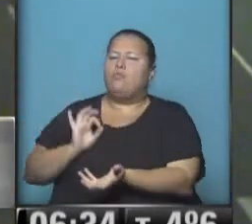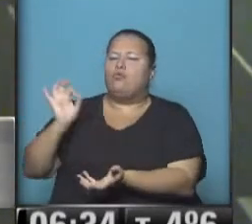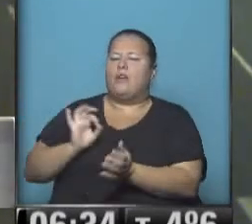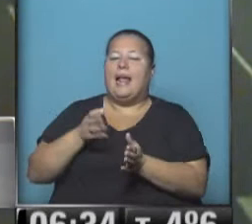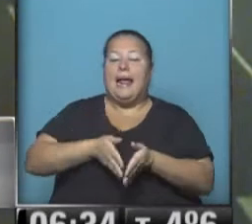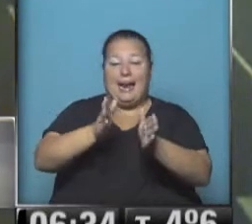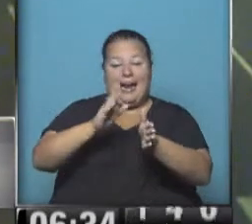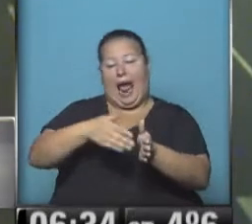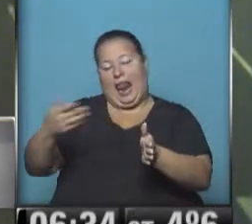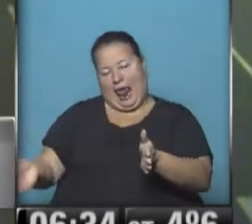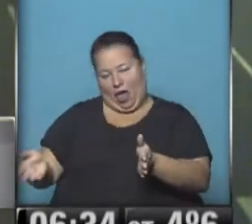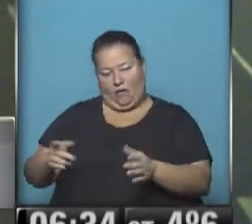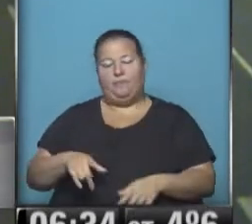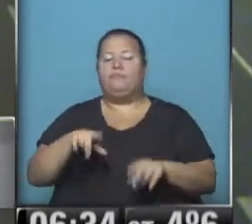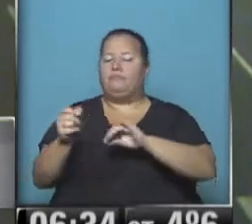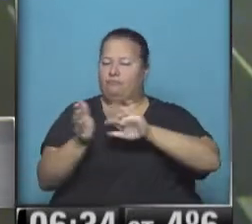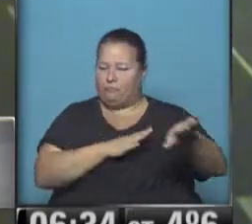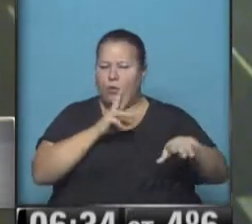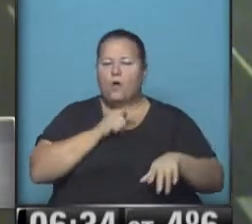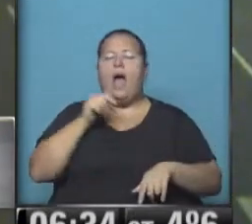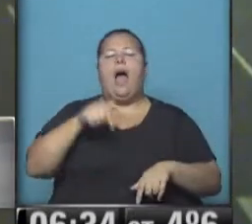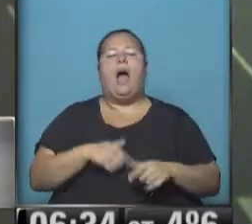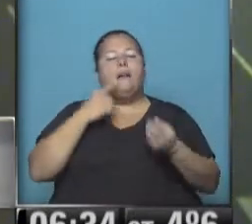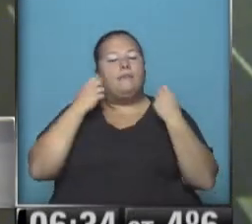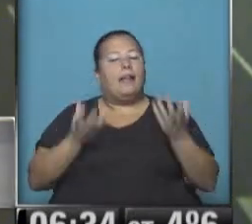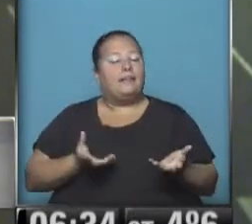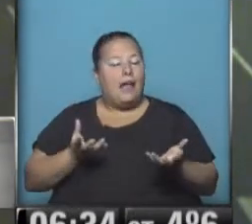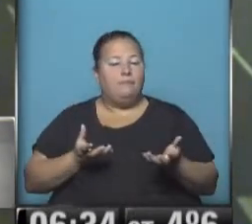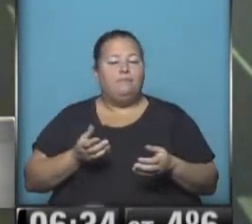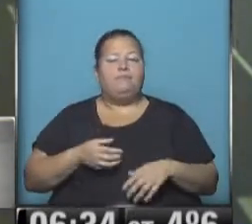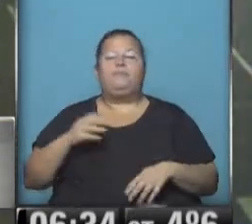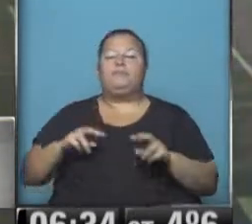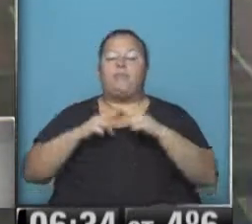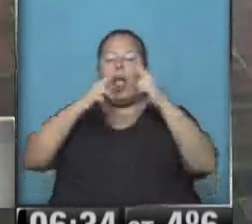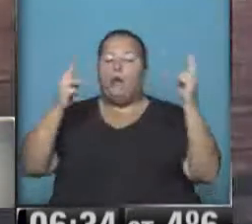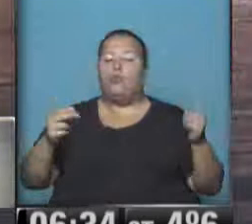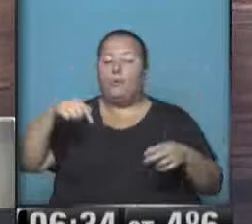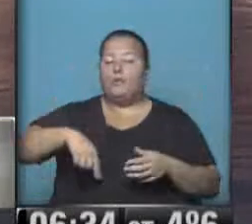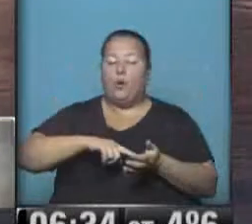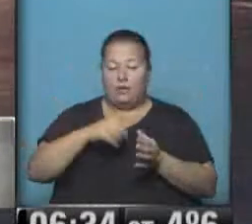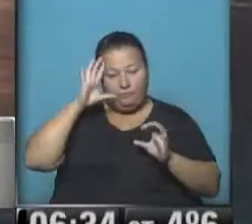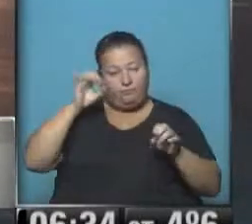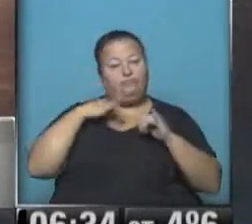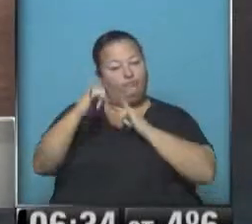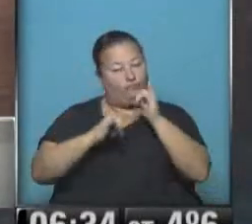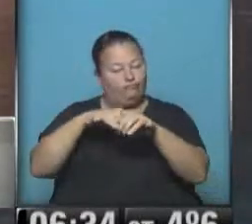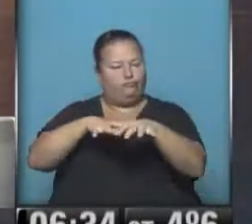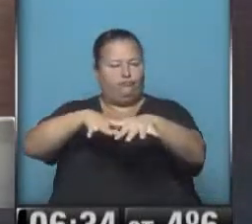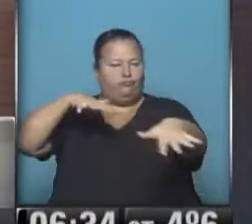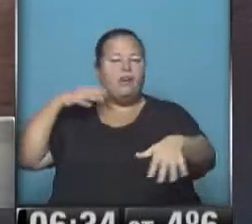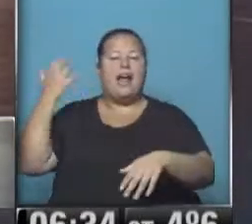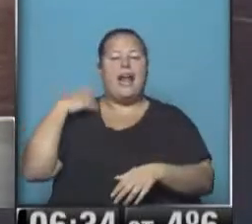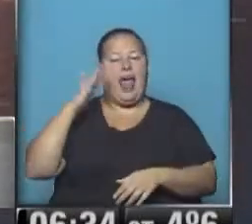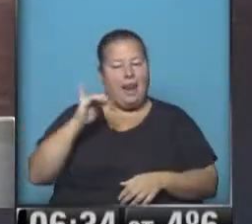la veda del camino. Dejamos atrás las rutas y veamos qué ocurre entonces en los ingresos. Les decía que se incrementa el tránsito en General Paz.